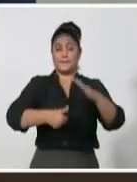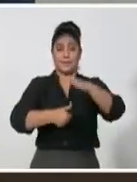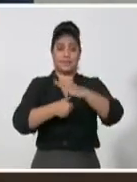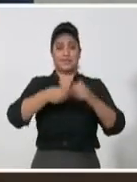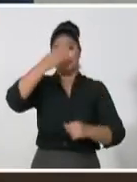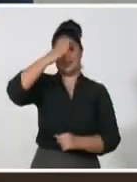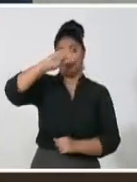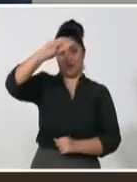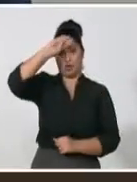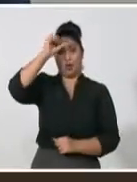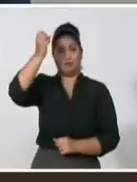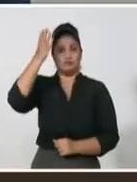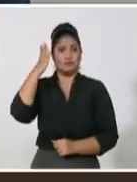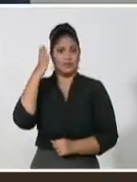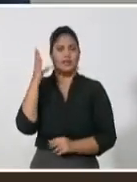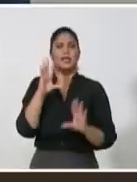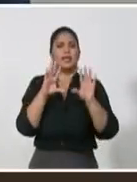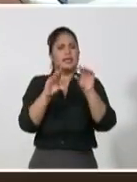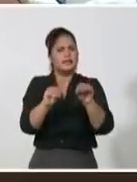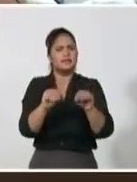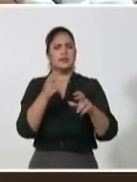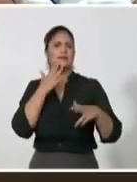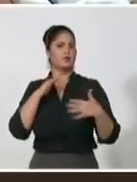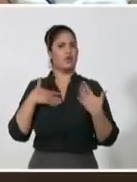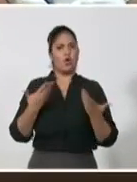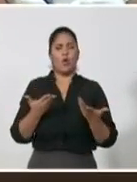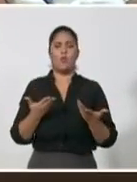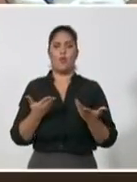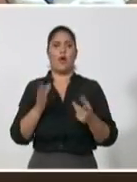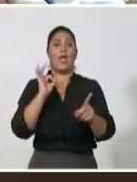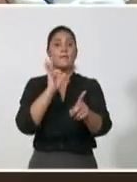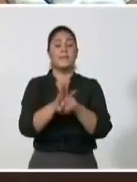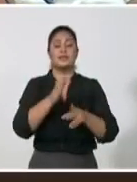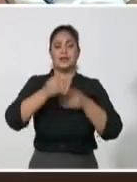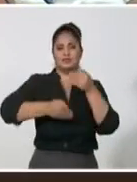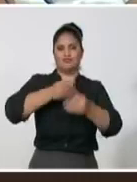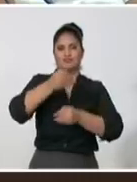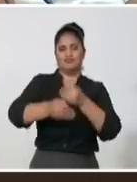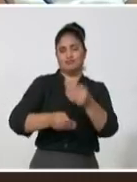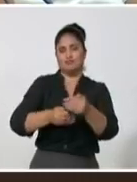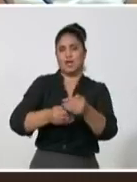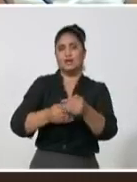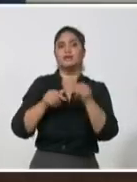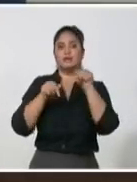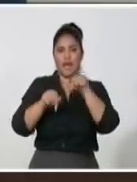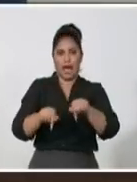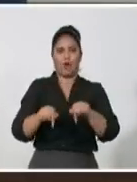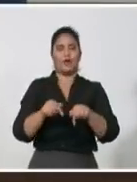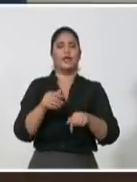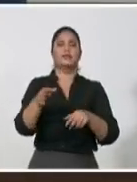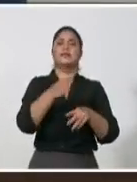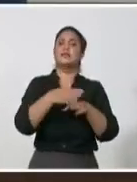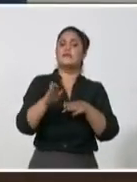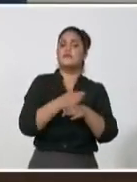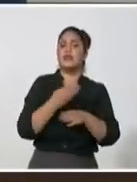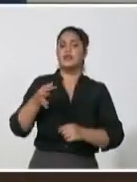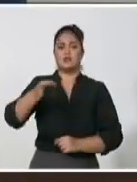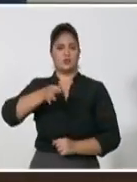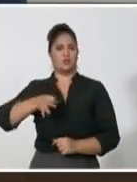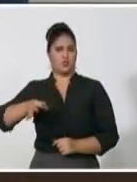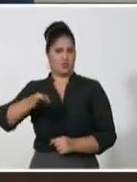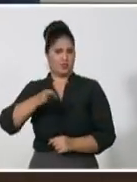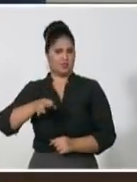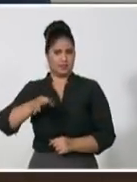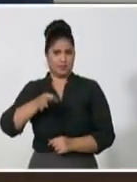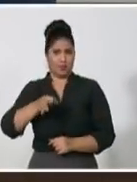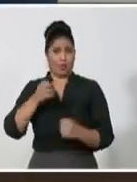interpretar cómo va a insertarse la futura estrategia en los procesos de desarrollo local en cada municipio. Una de las fortalezas que tiene